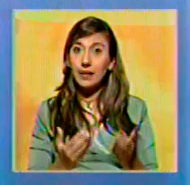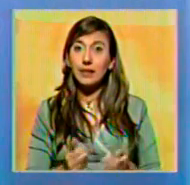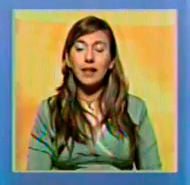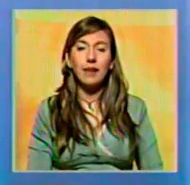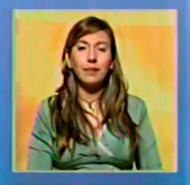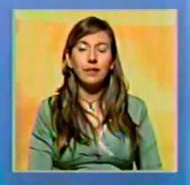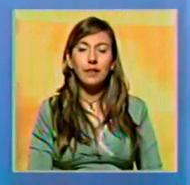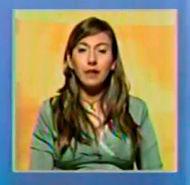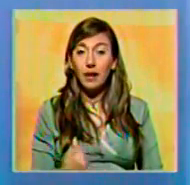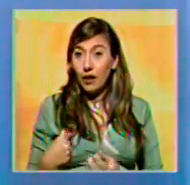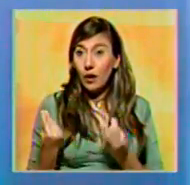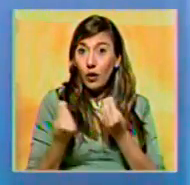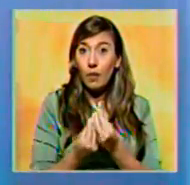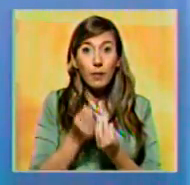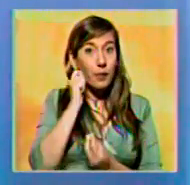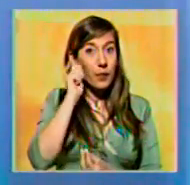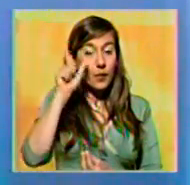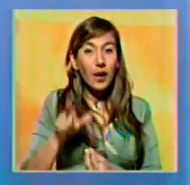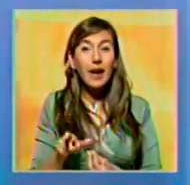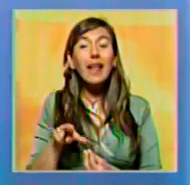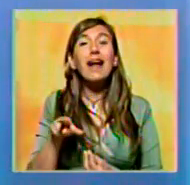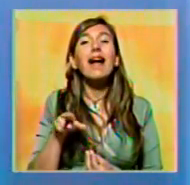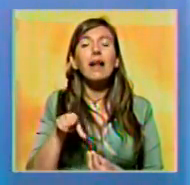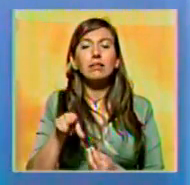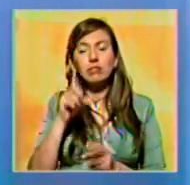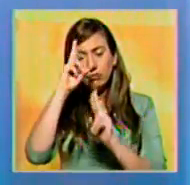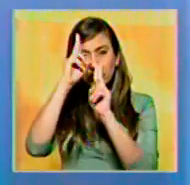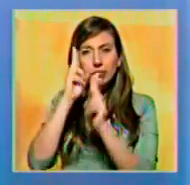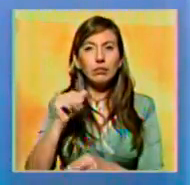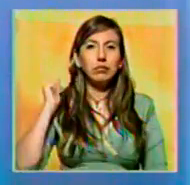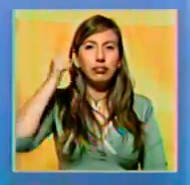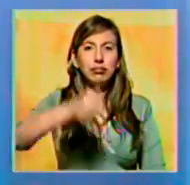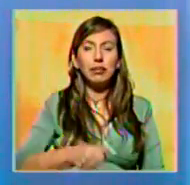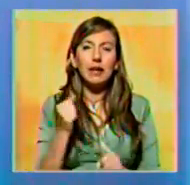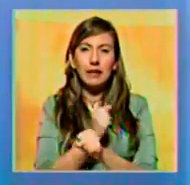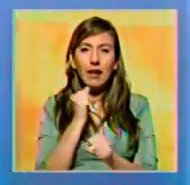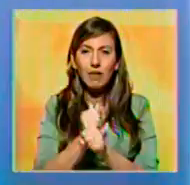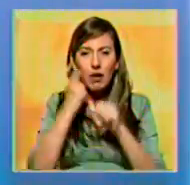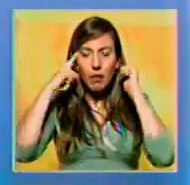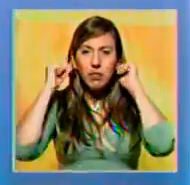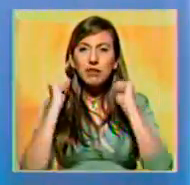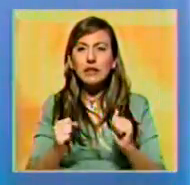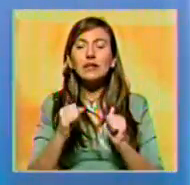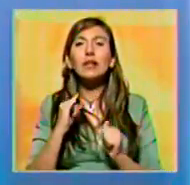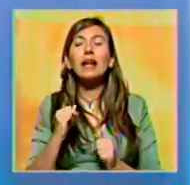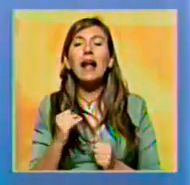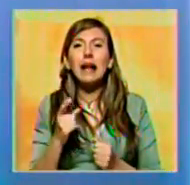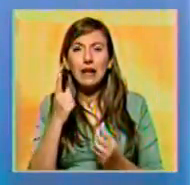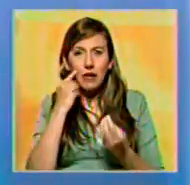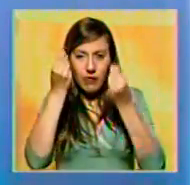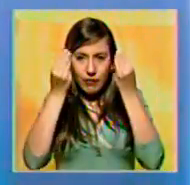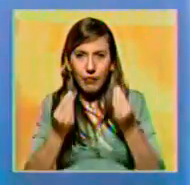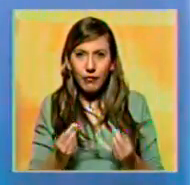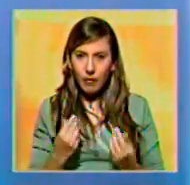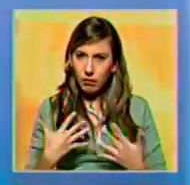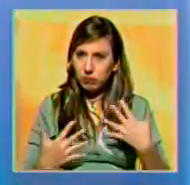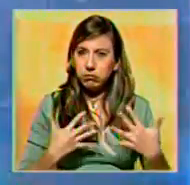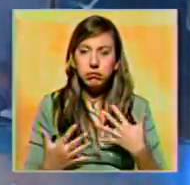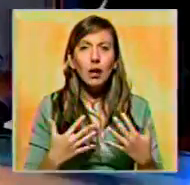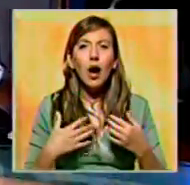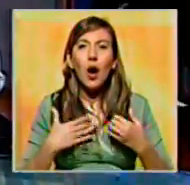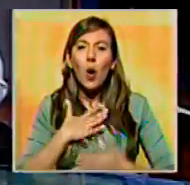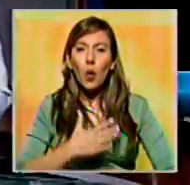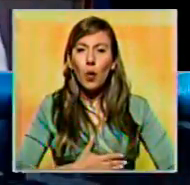Nuestra compañera Elianta Quintero será homenajeada por su trayectoria profesional y calidez humana por la Universidad José Gregorio Hernández. Esta